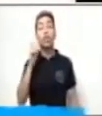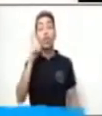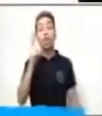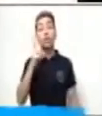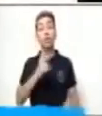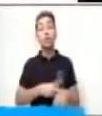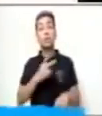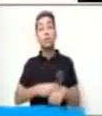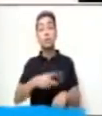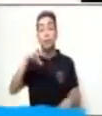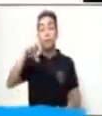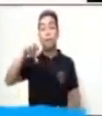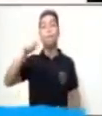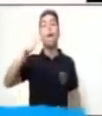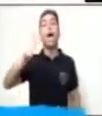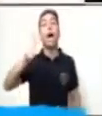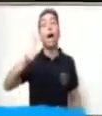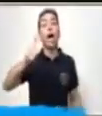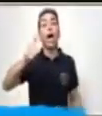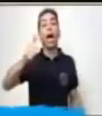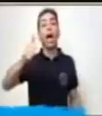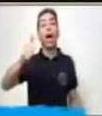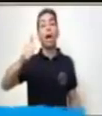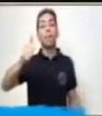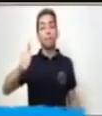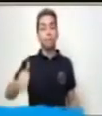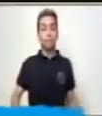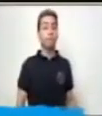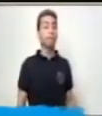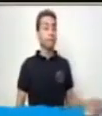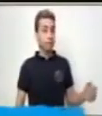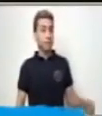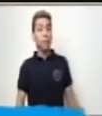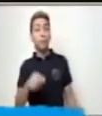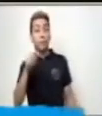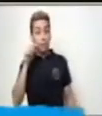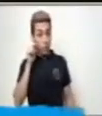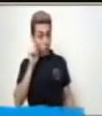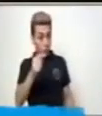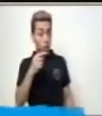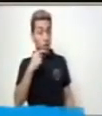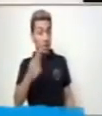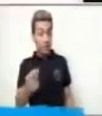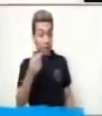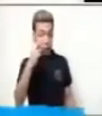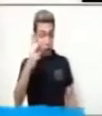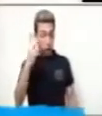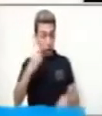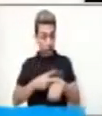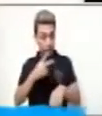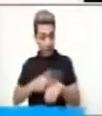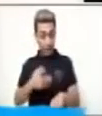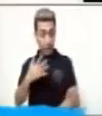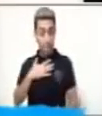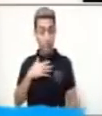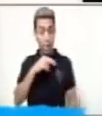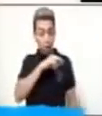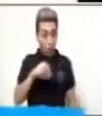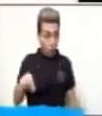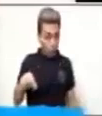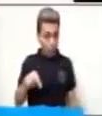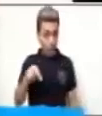veces pa. Mi nombre sabrás. Después me comerás.